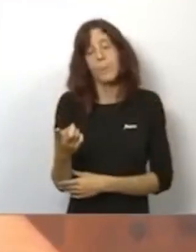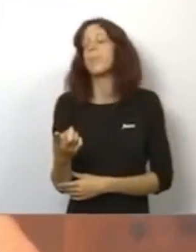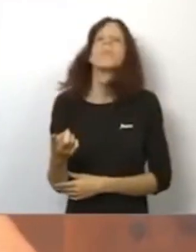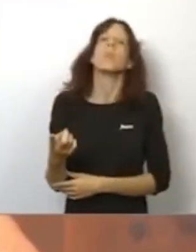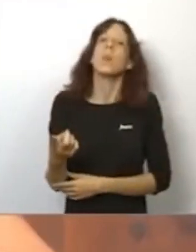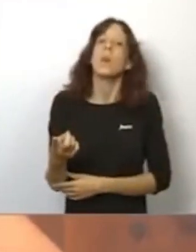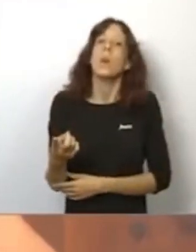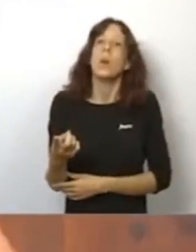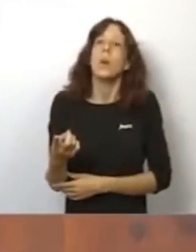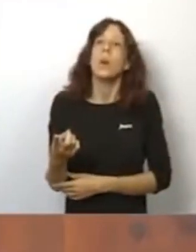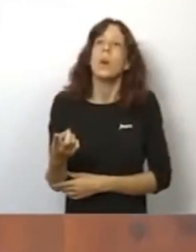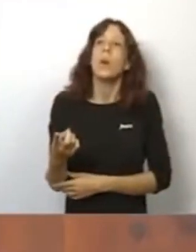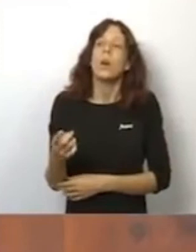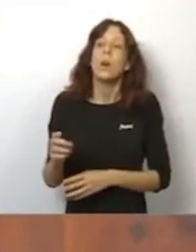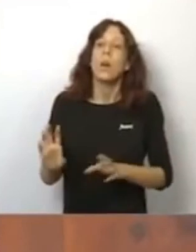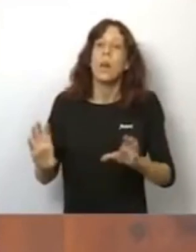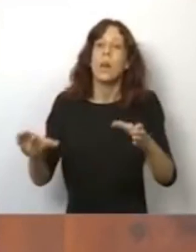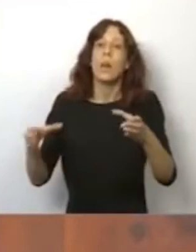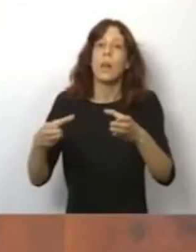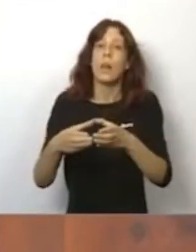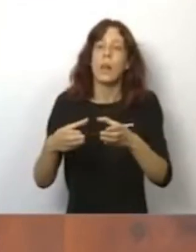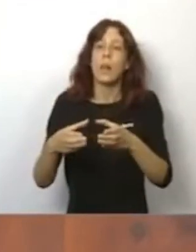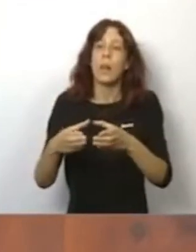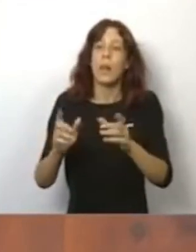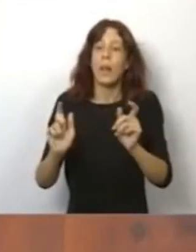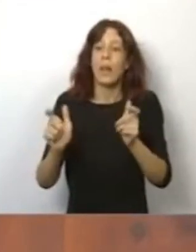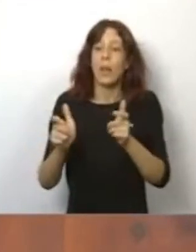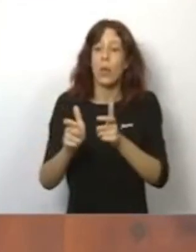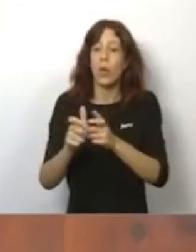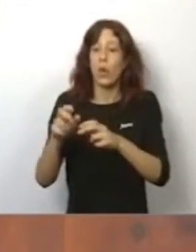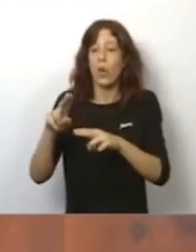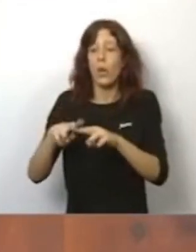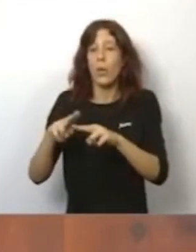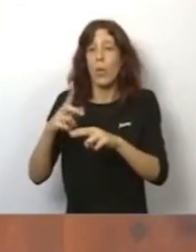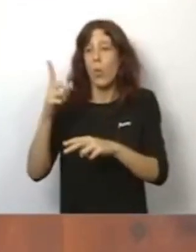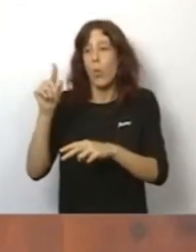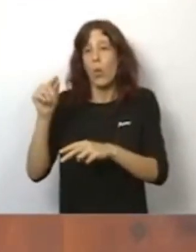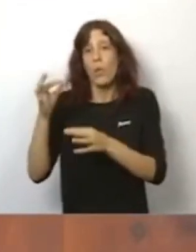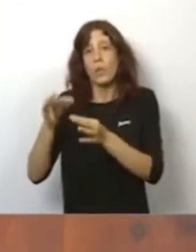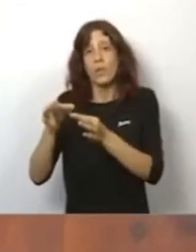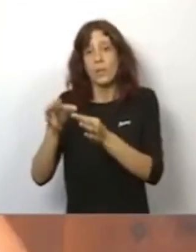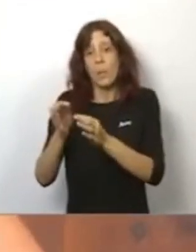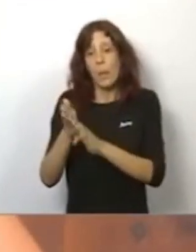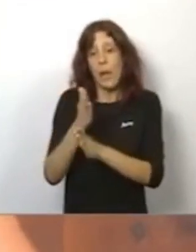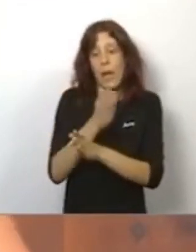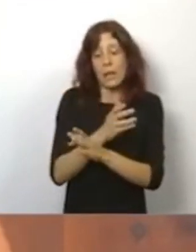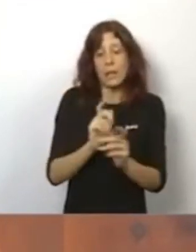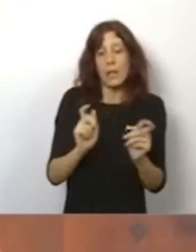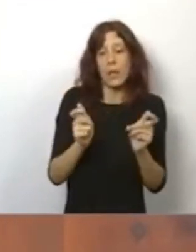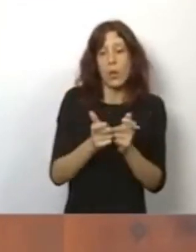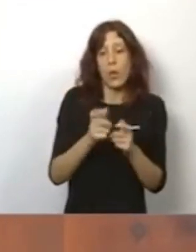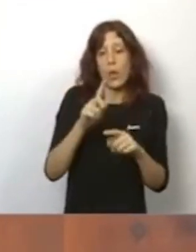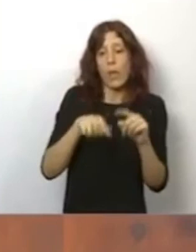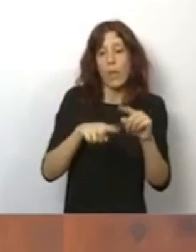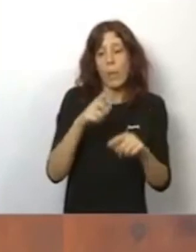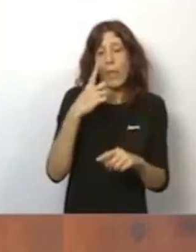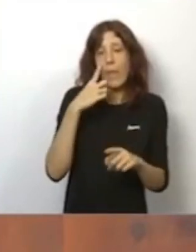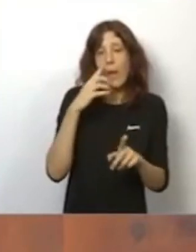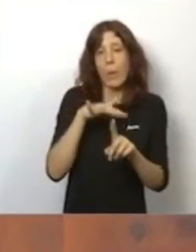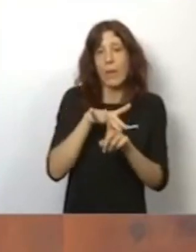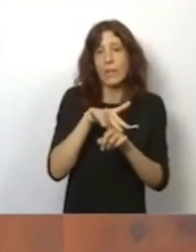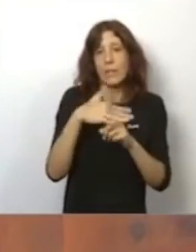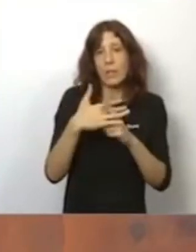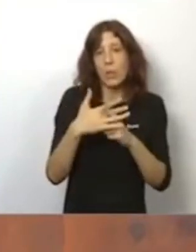establecer reuniones lo más próximas ya al 1 de septiembre para que en función o a la